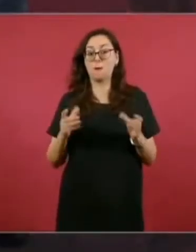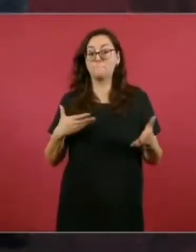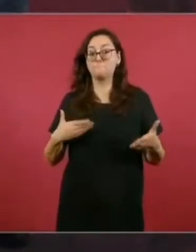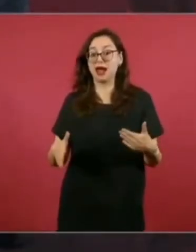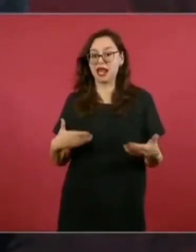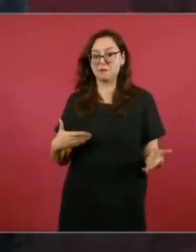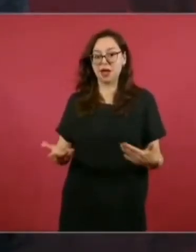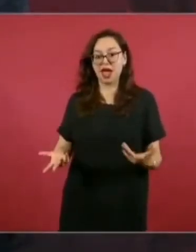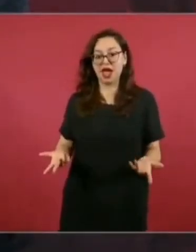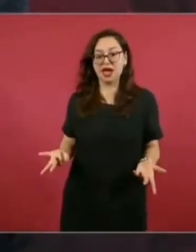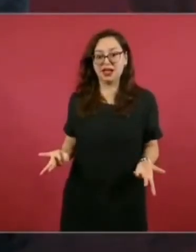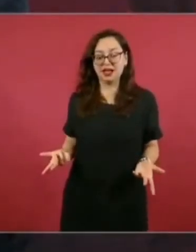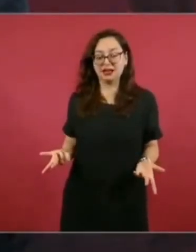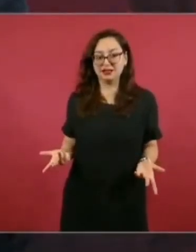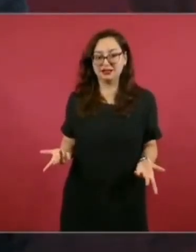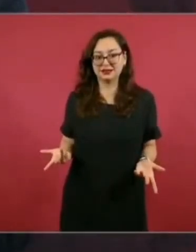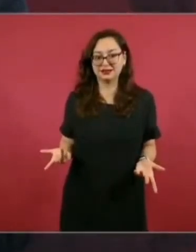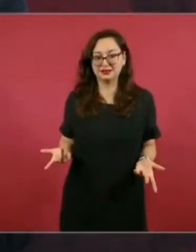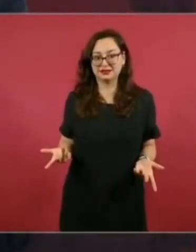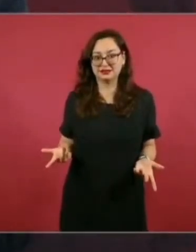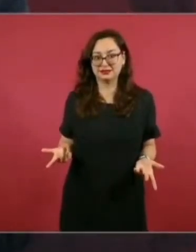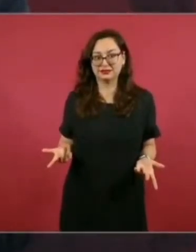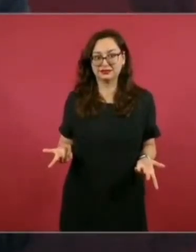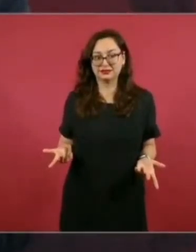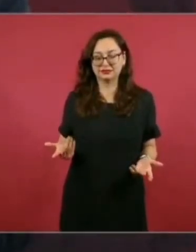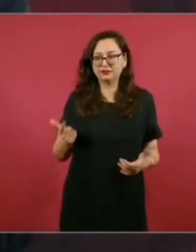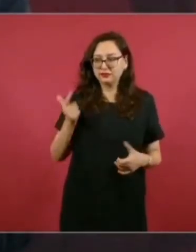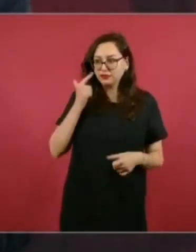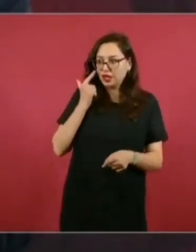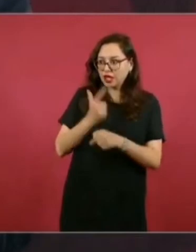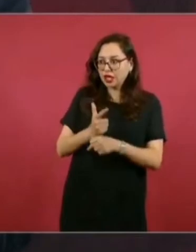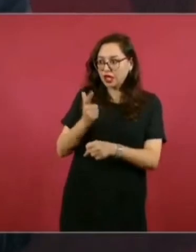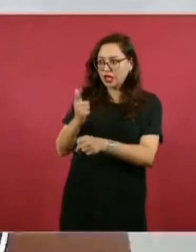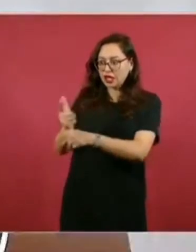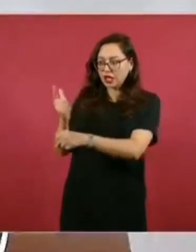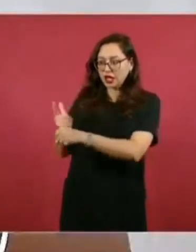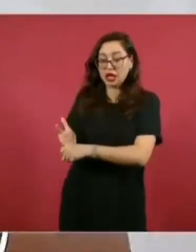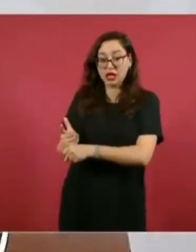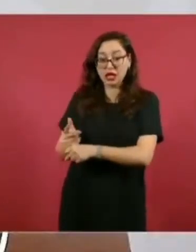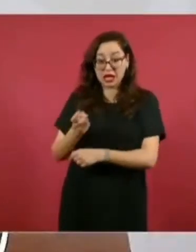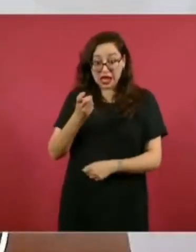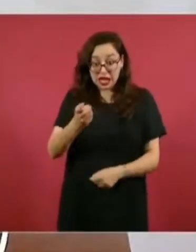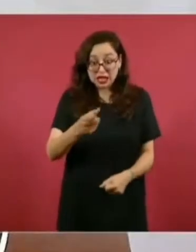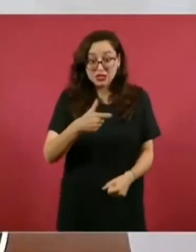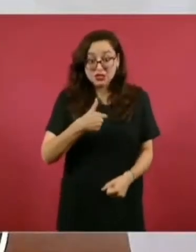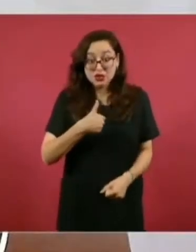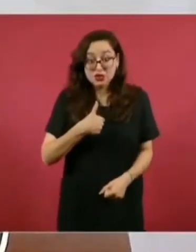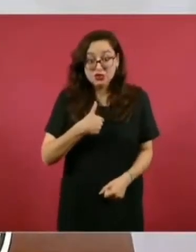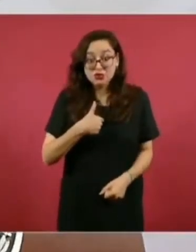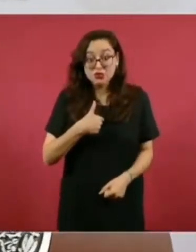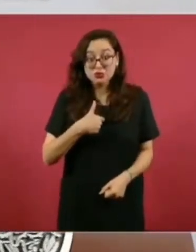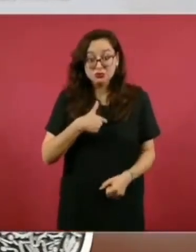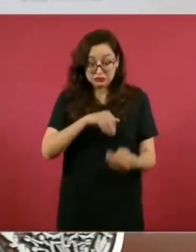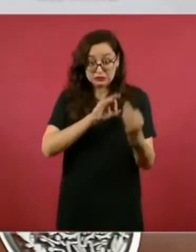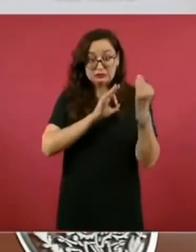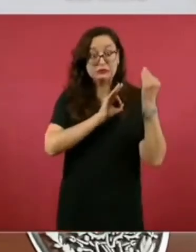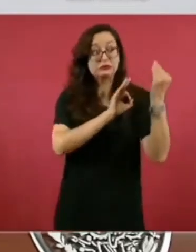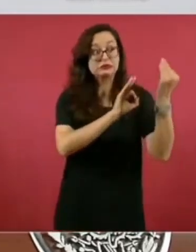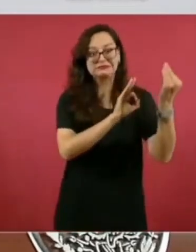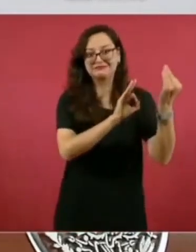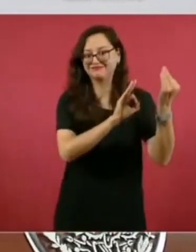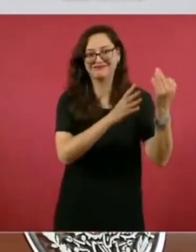entonces, lo mejor es